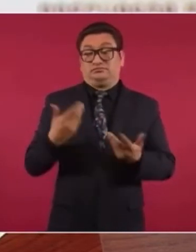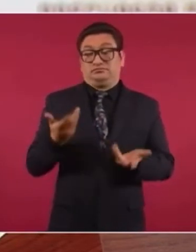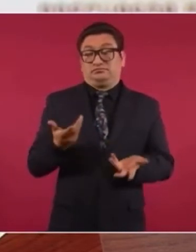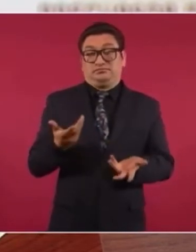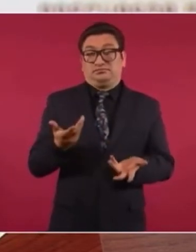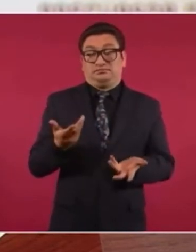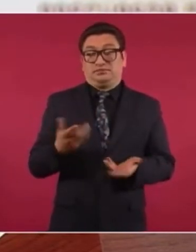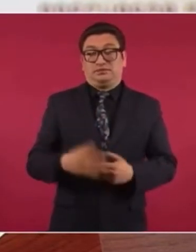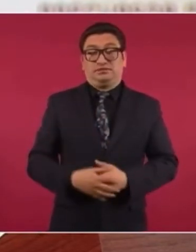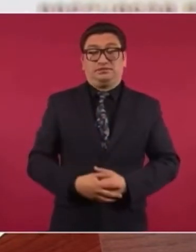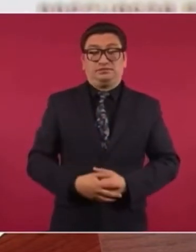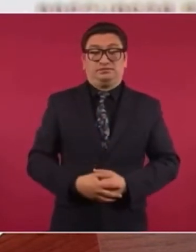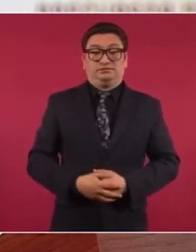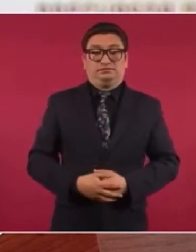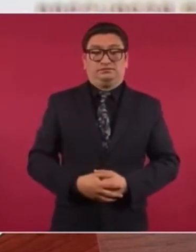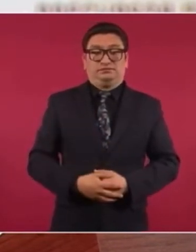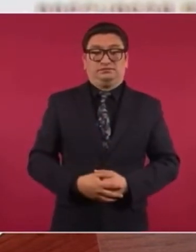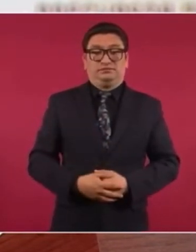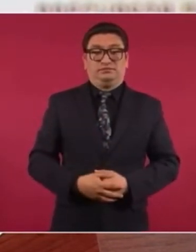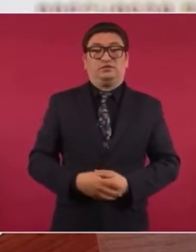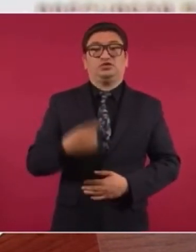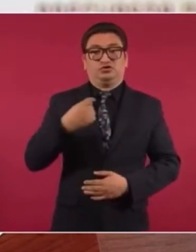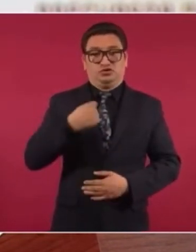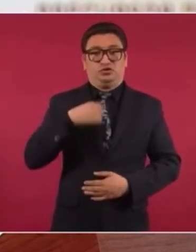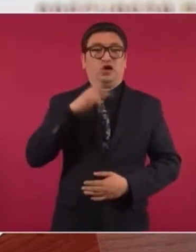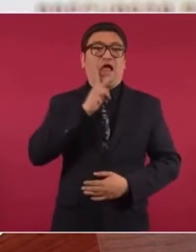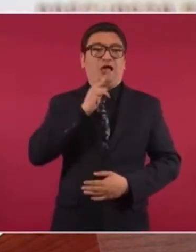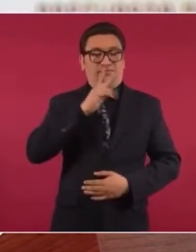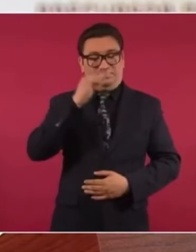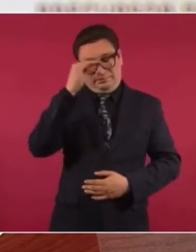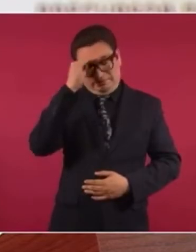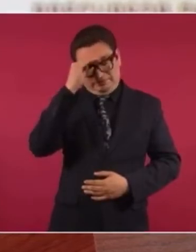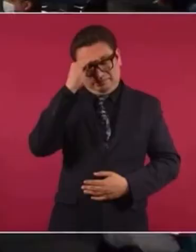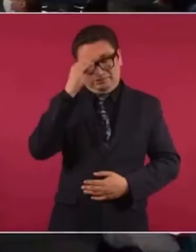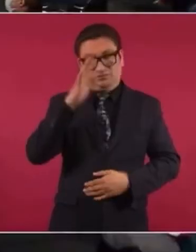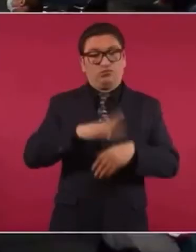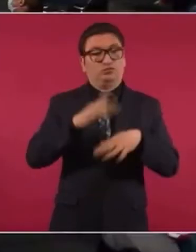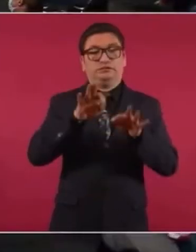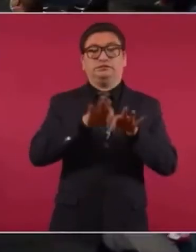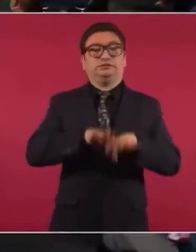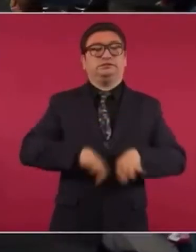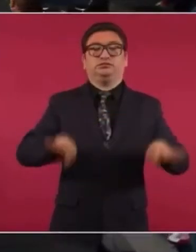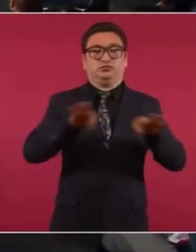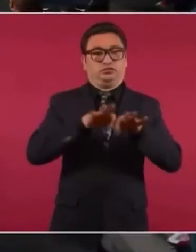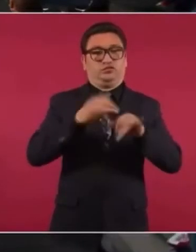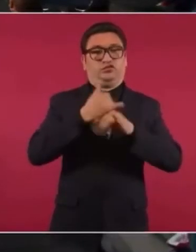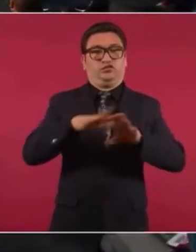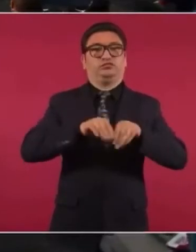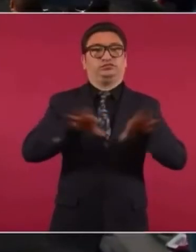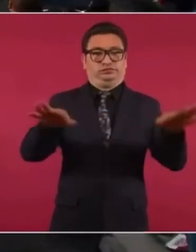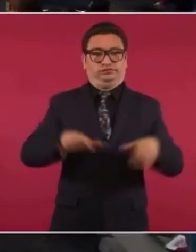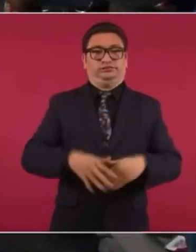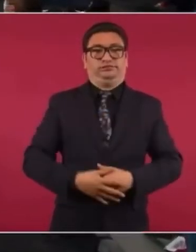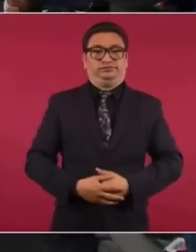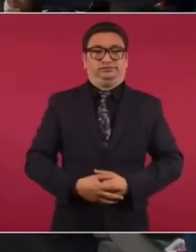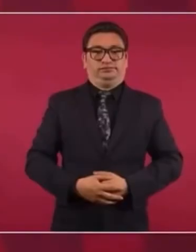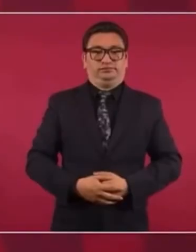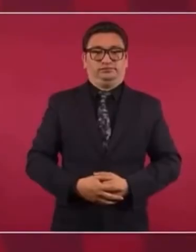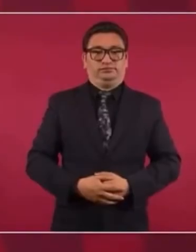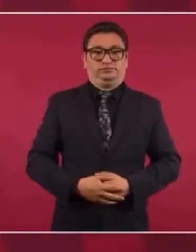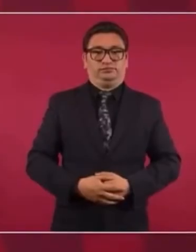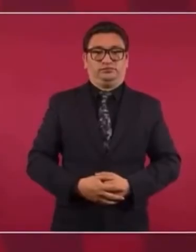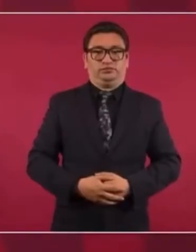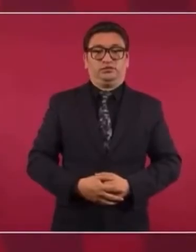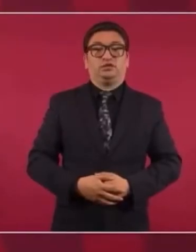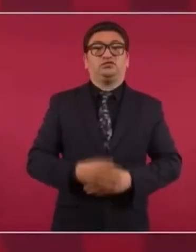Entonces, pues lo voy a pensar, porque es importantísima la información. No